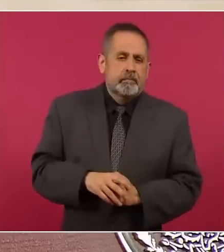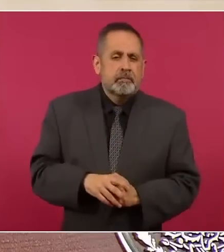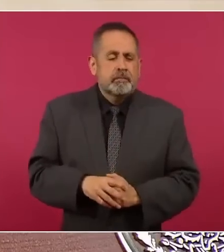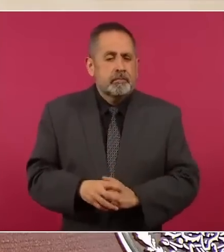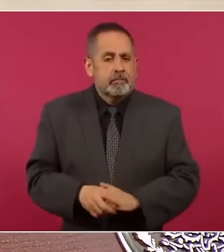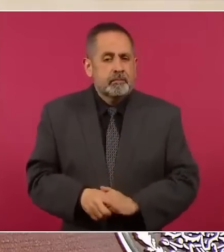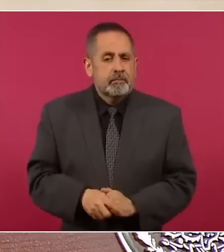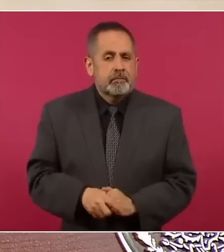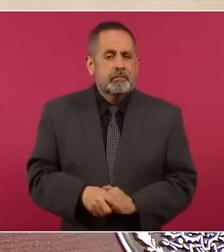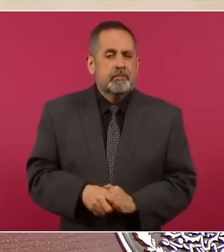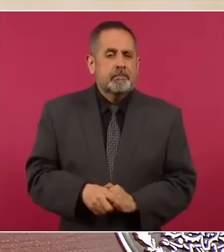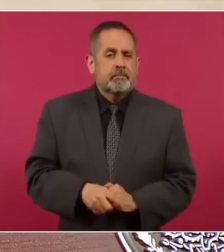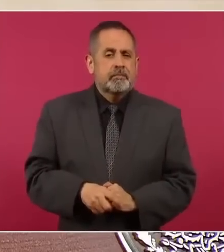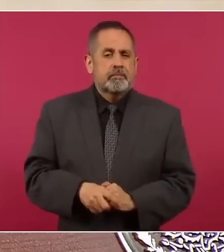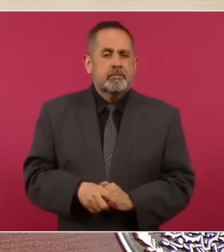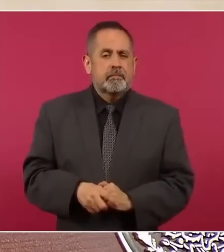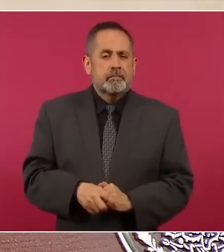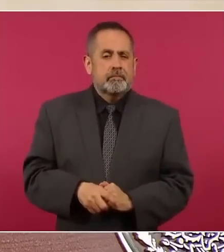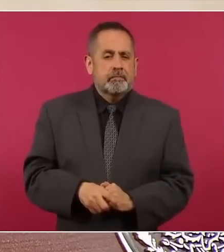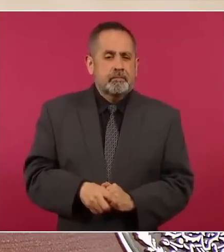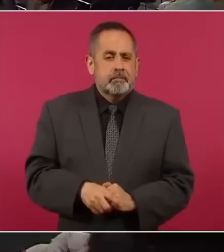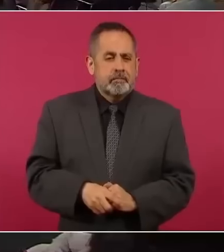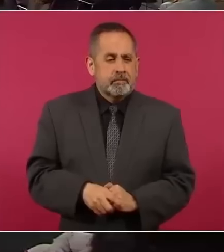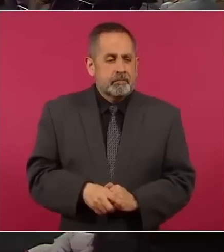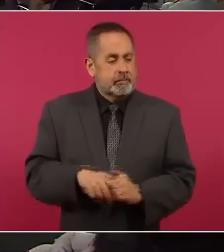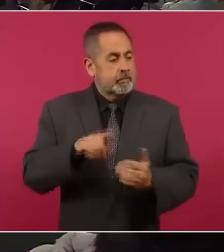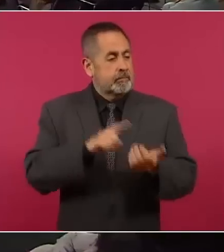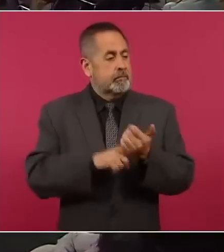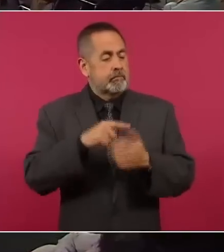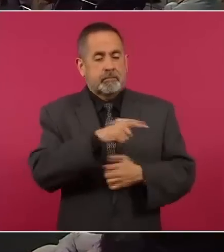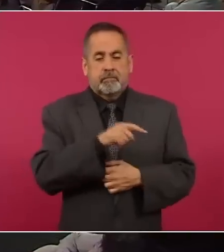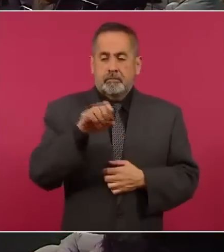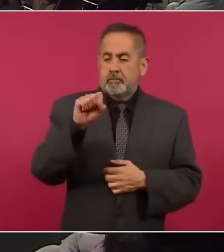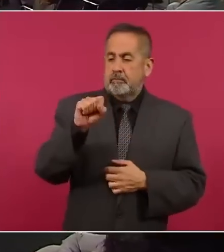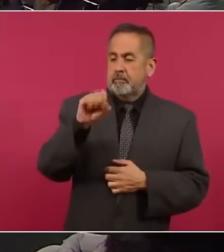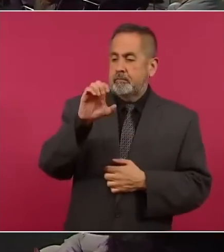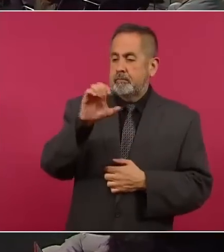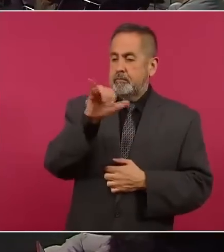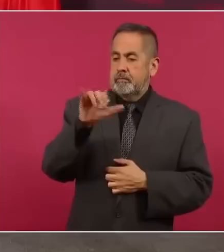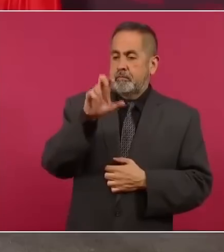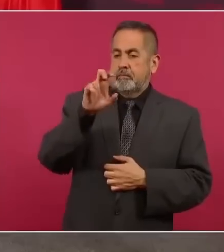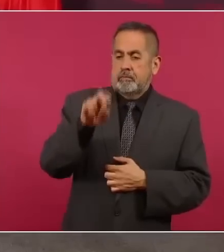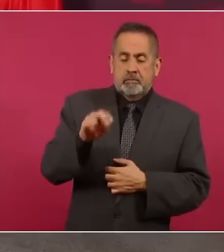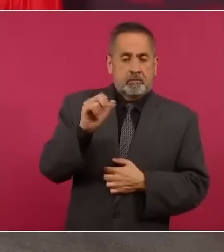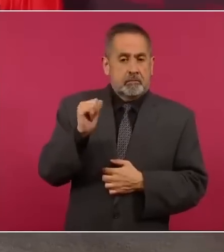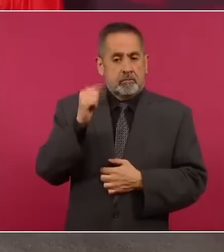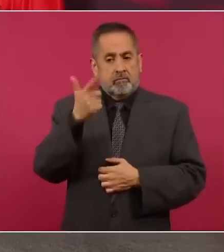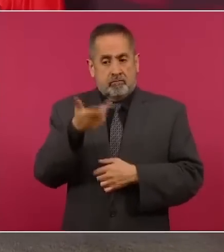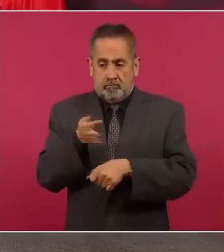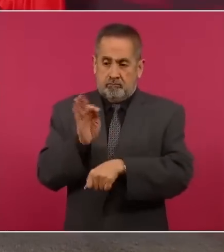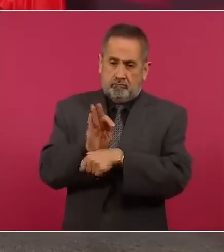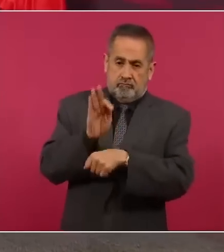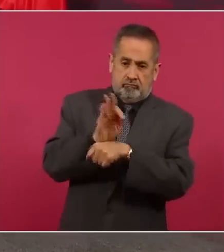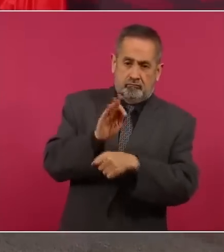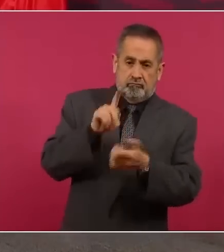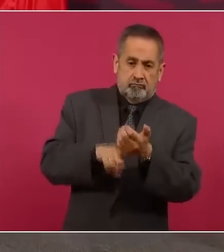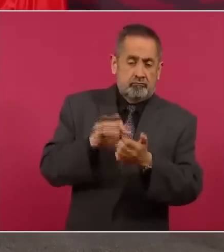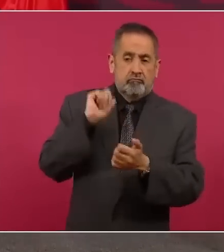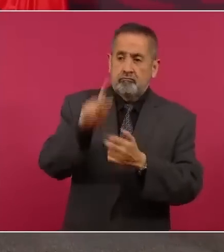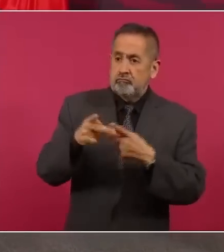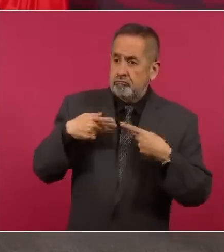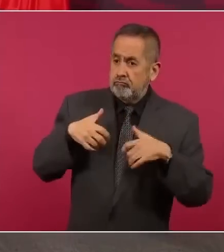la Suprema Corte ha hecho algo en beneficio del pueblo de México,